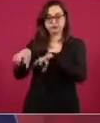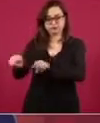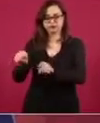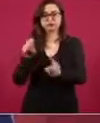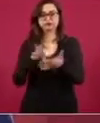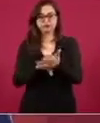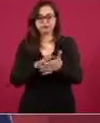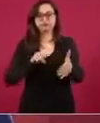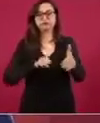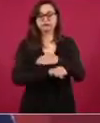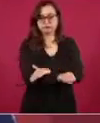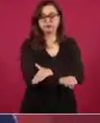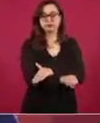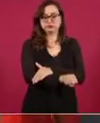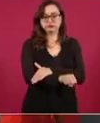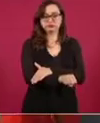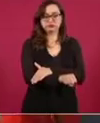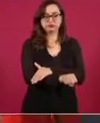estas protestas.